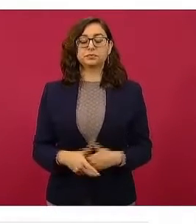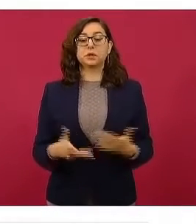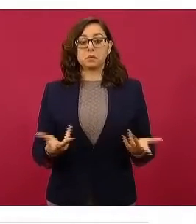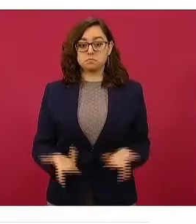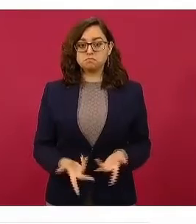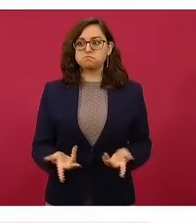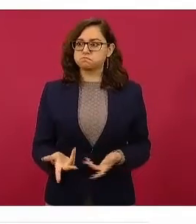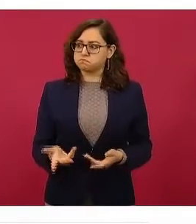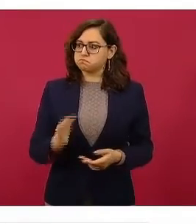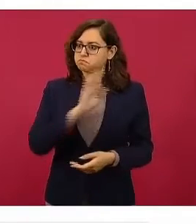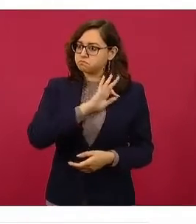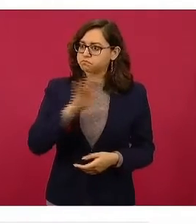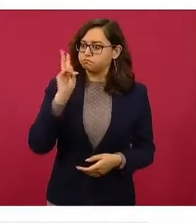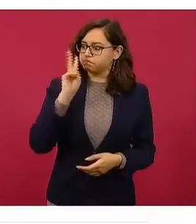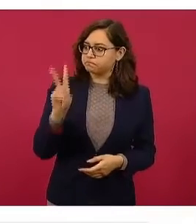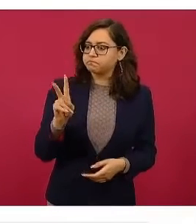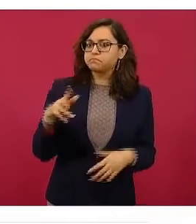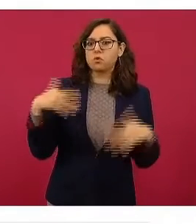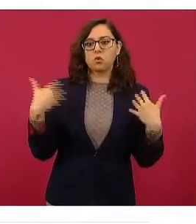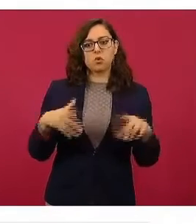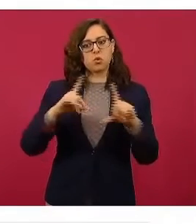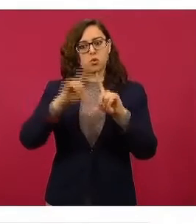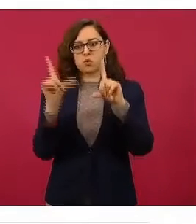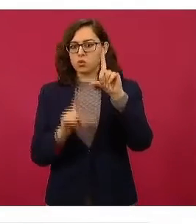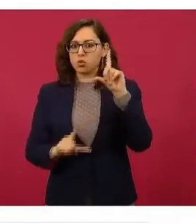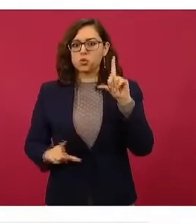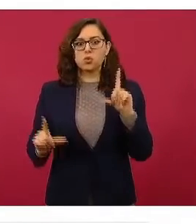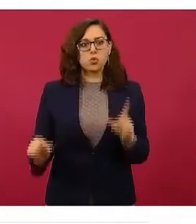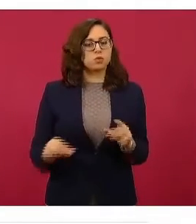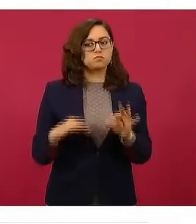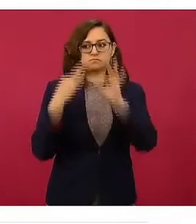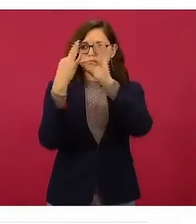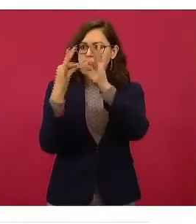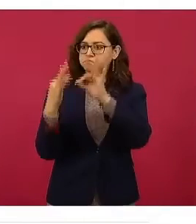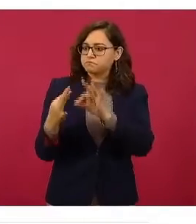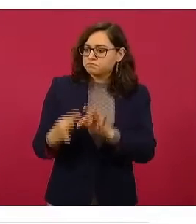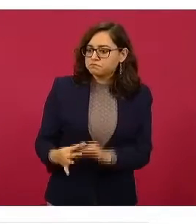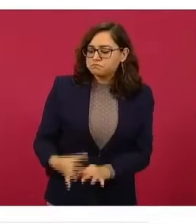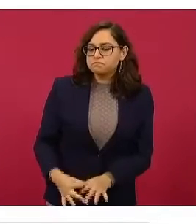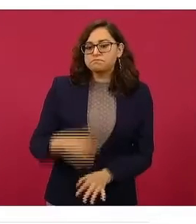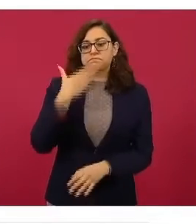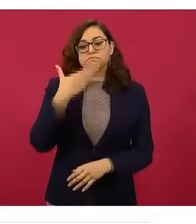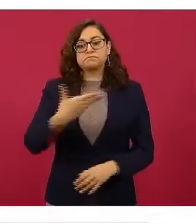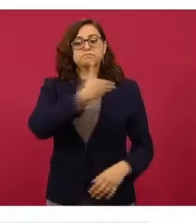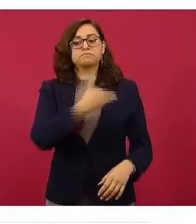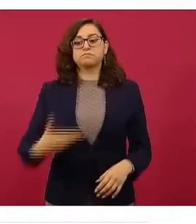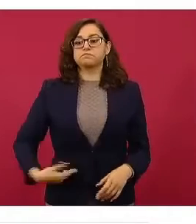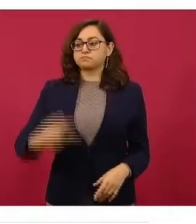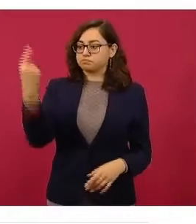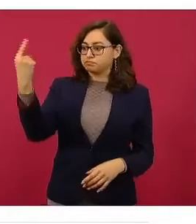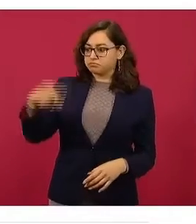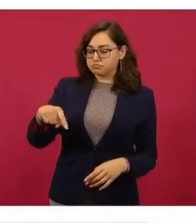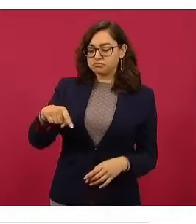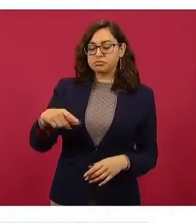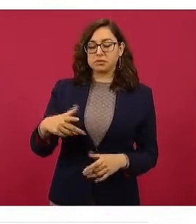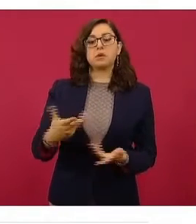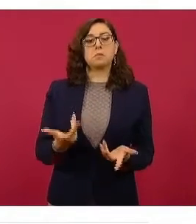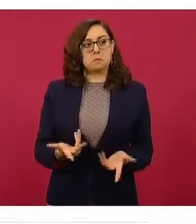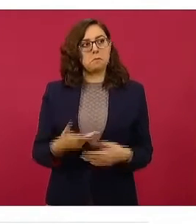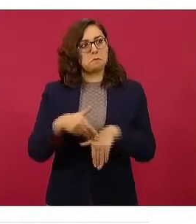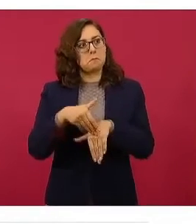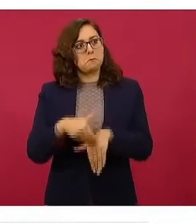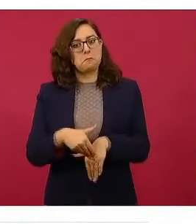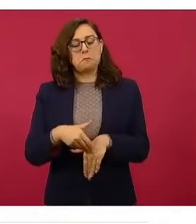política ha dado gran resultado en todo el país, siguiendo la instrucción que dio el señor presidente Andrés Manuel López Obrador.